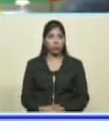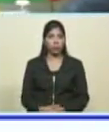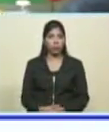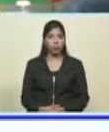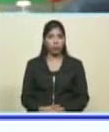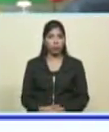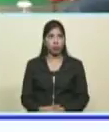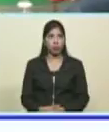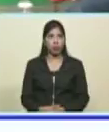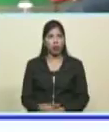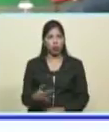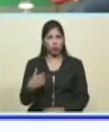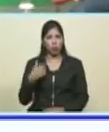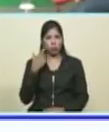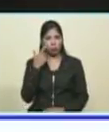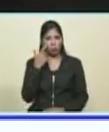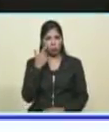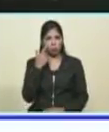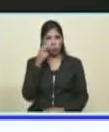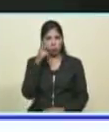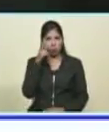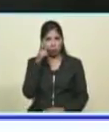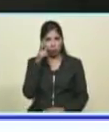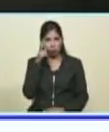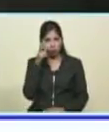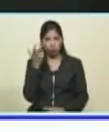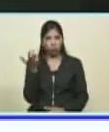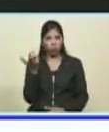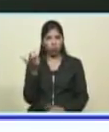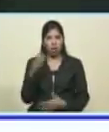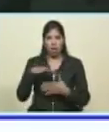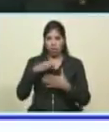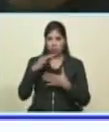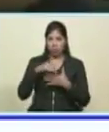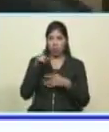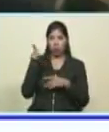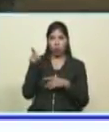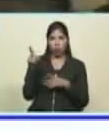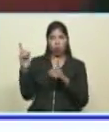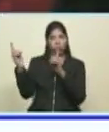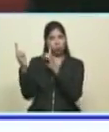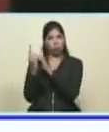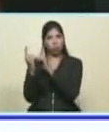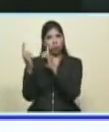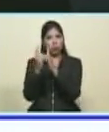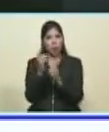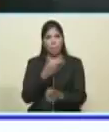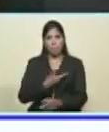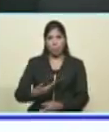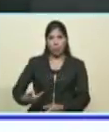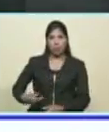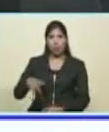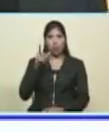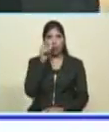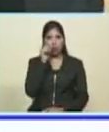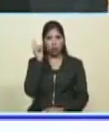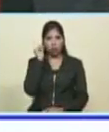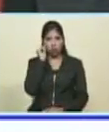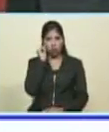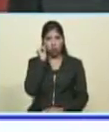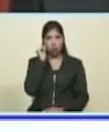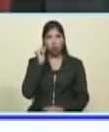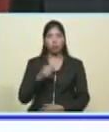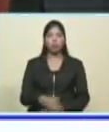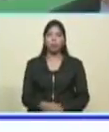lo acabo de captar, no solamente en el espíritu de los presidentes, presidentas, jefes de Estado, jefes de